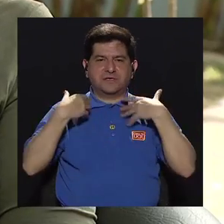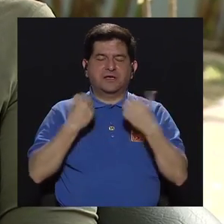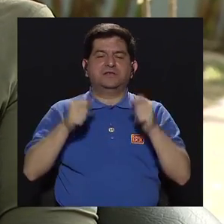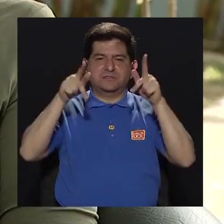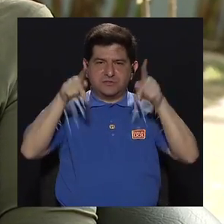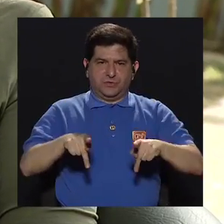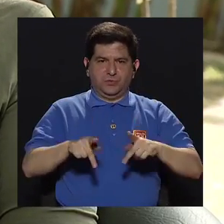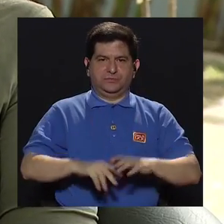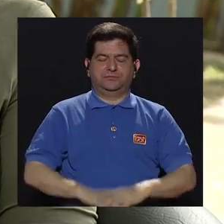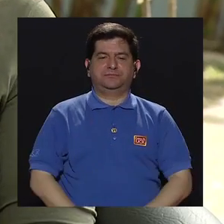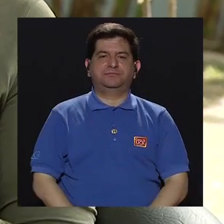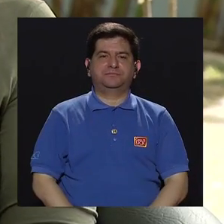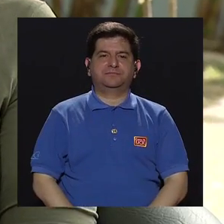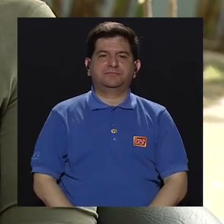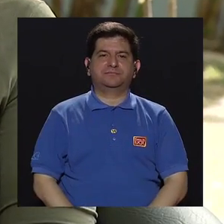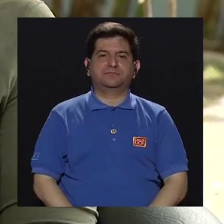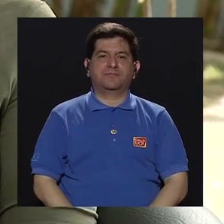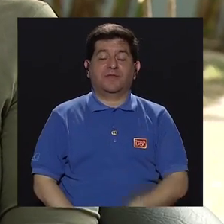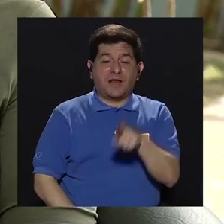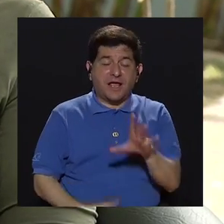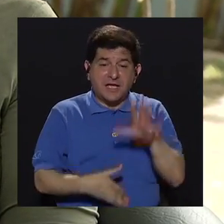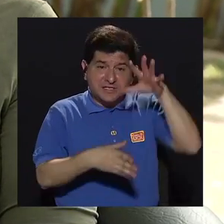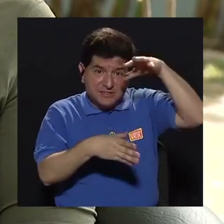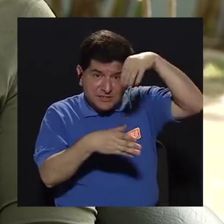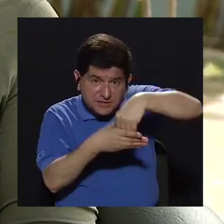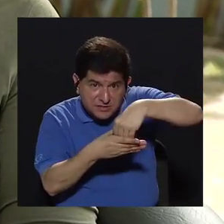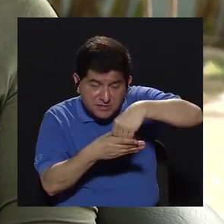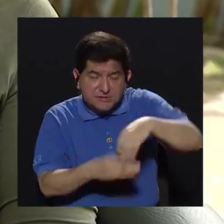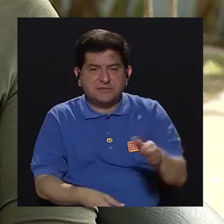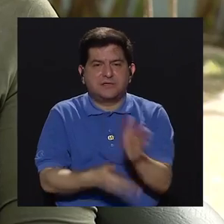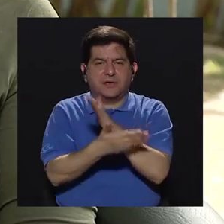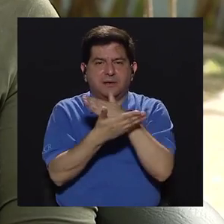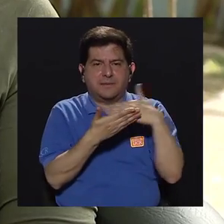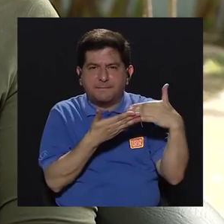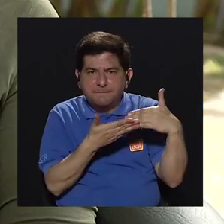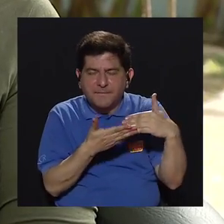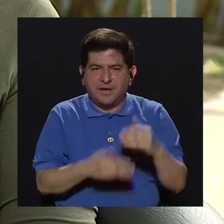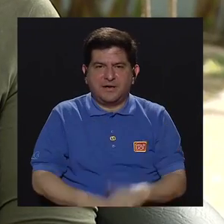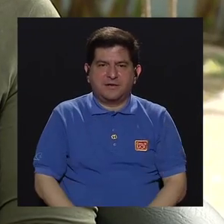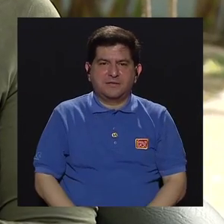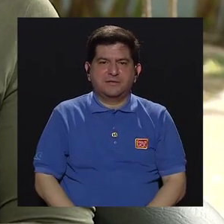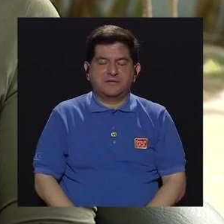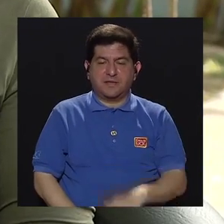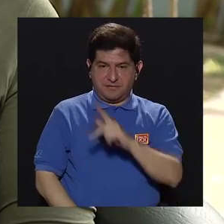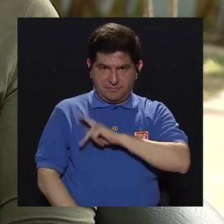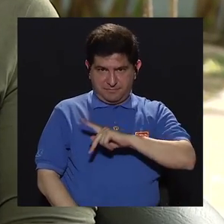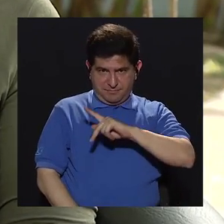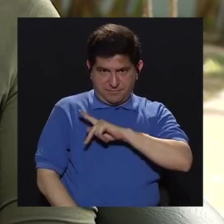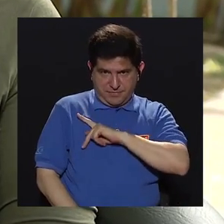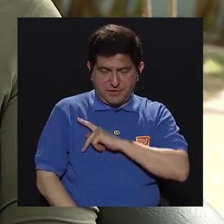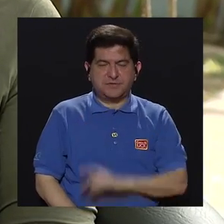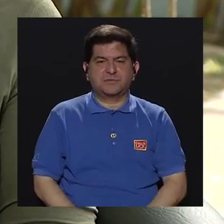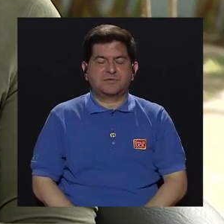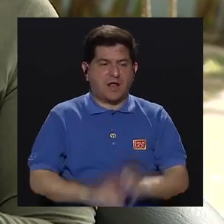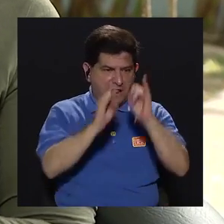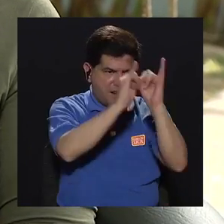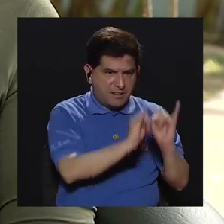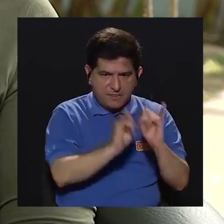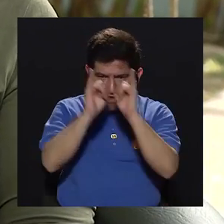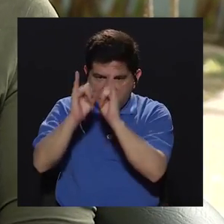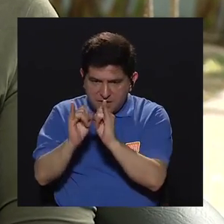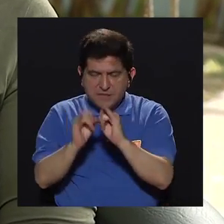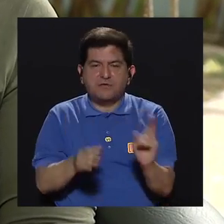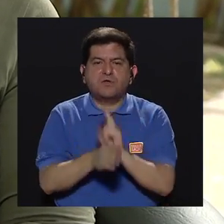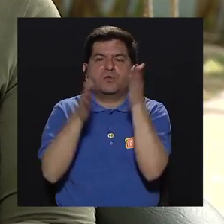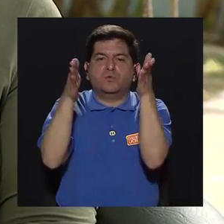la salud de las personas. Entonces, ese involucramiento también en la parte personal del individuo, de la